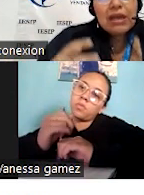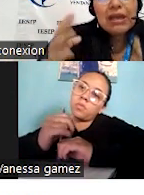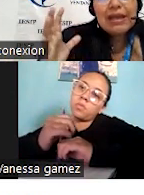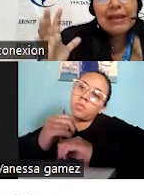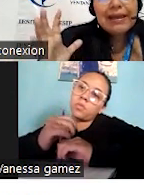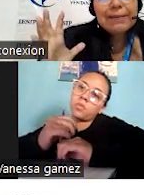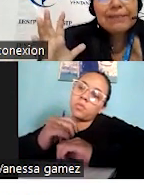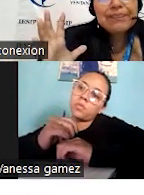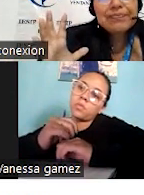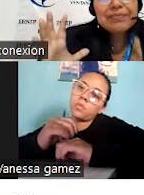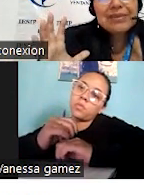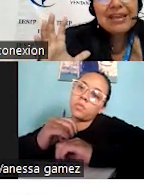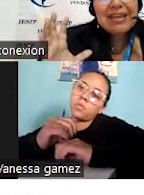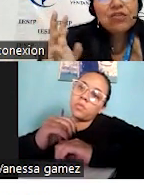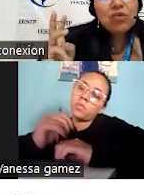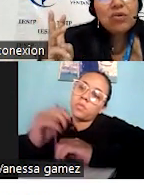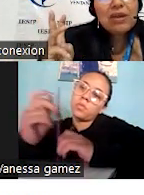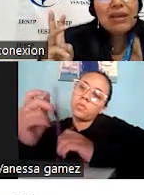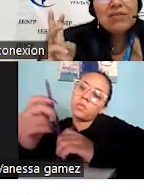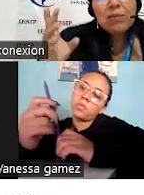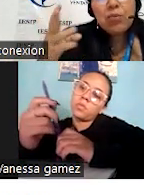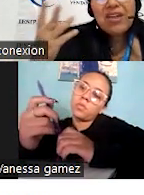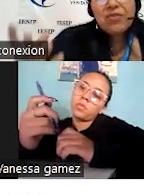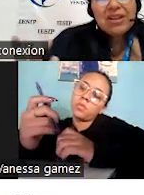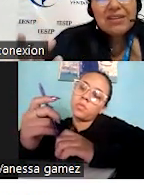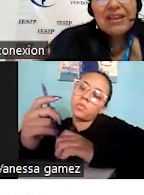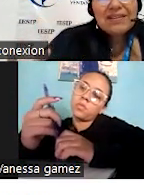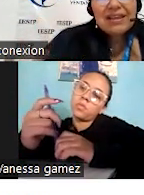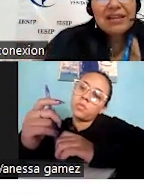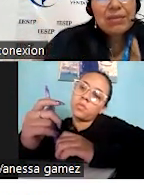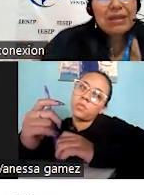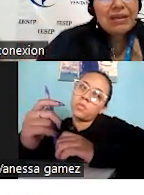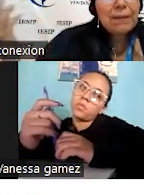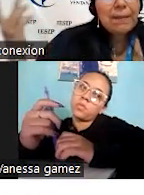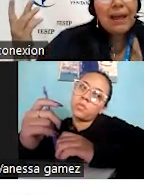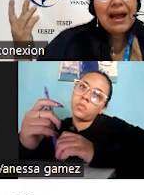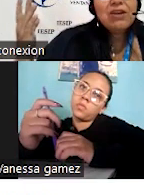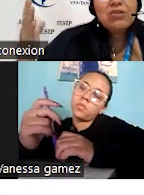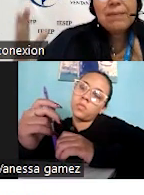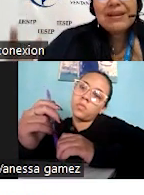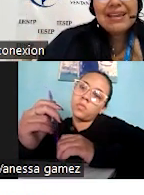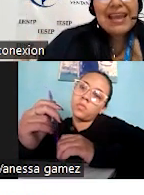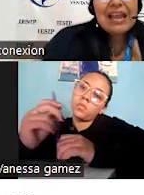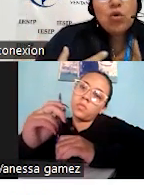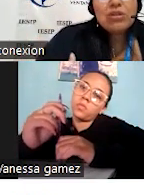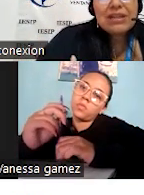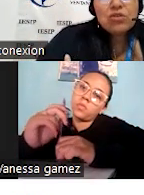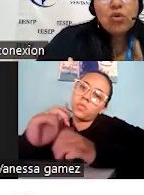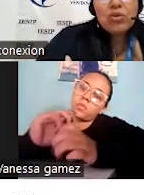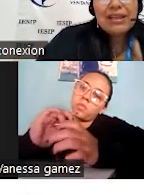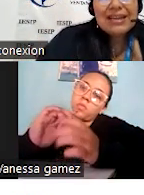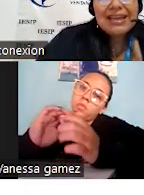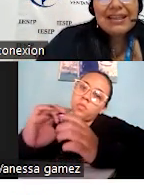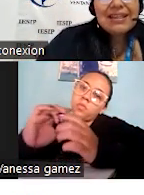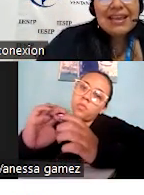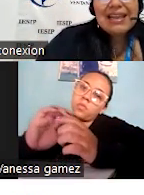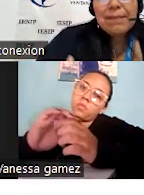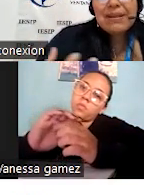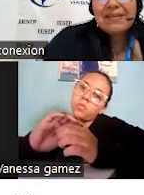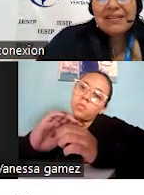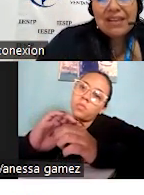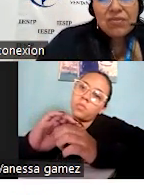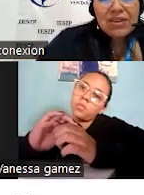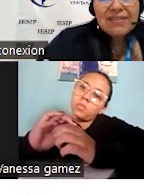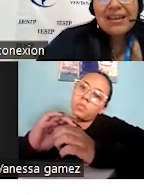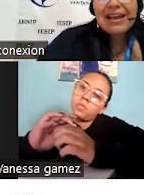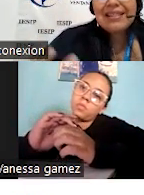y se puede definir de la siguiente manera. Hay una parte que es el contacto con el cliente, que es